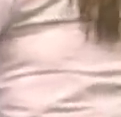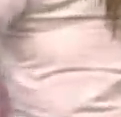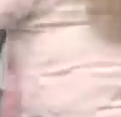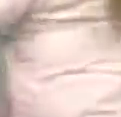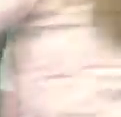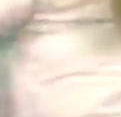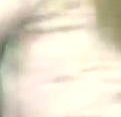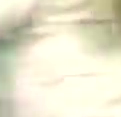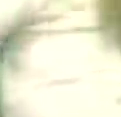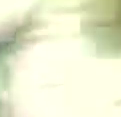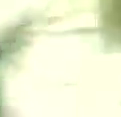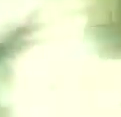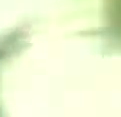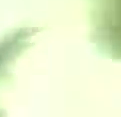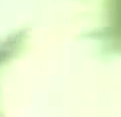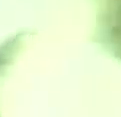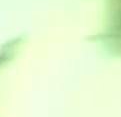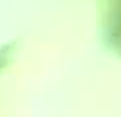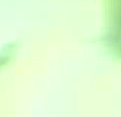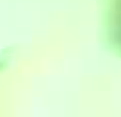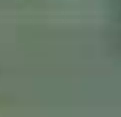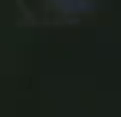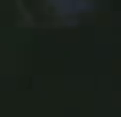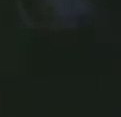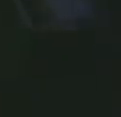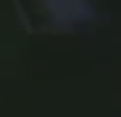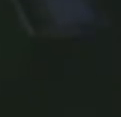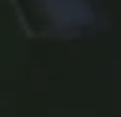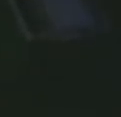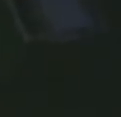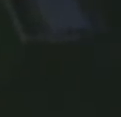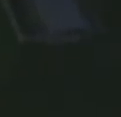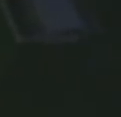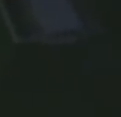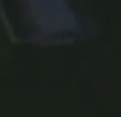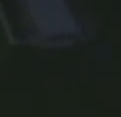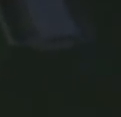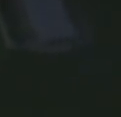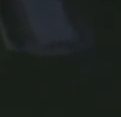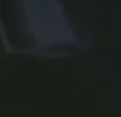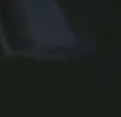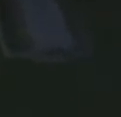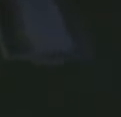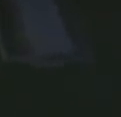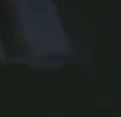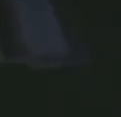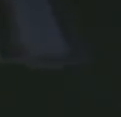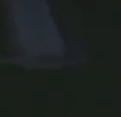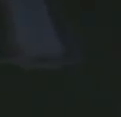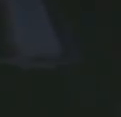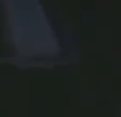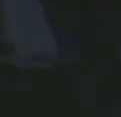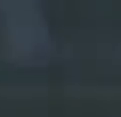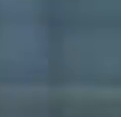Donde hay una octava estrella De la tierra guayanesa Que me la habían negado